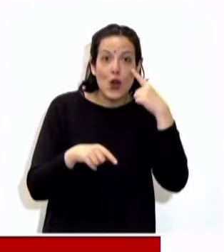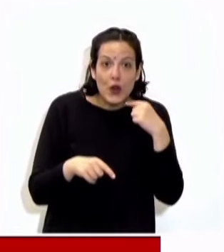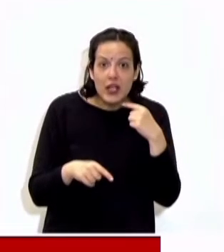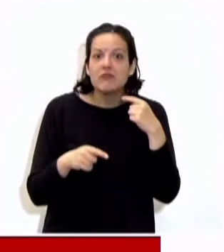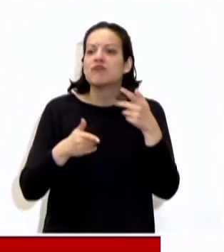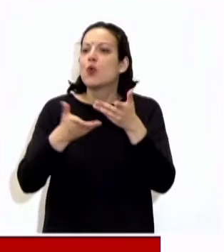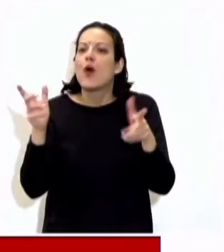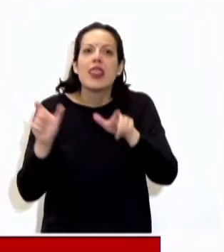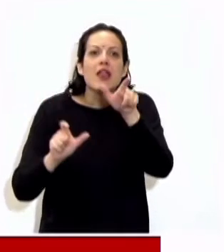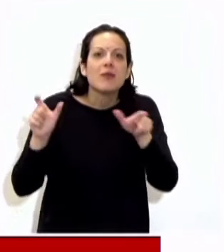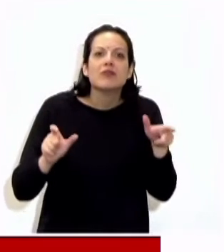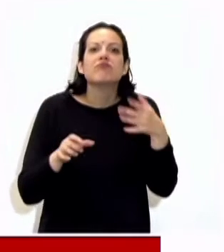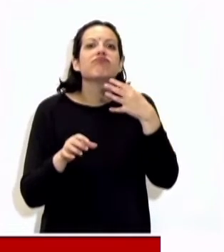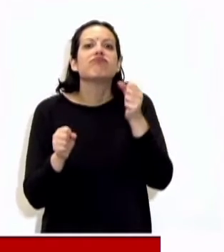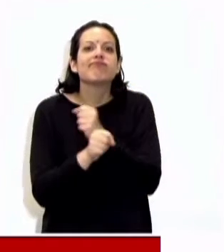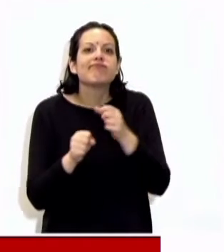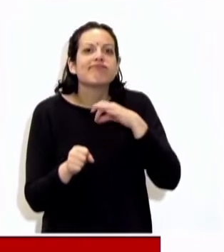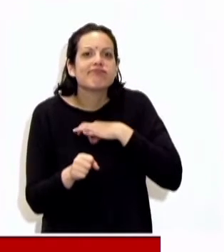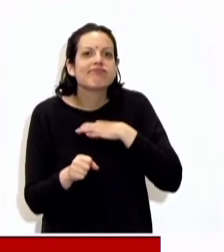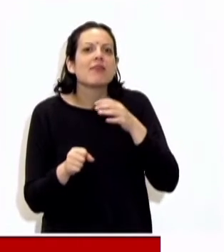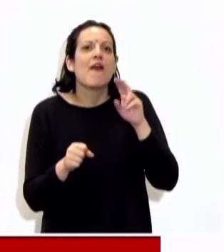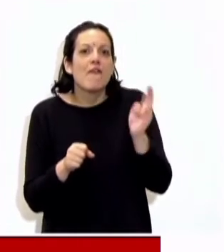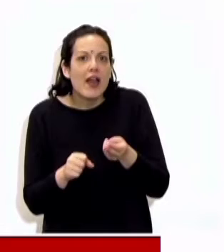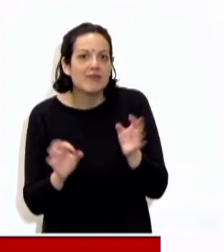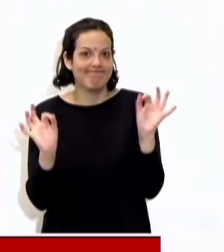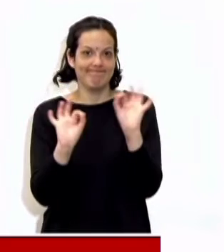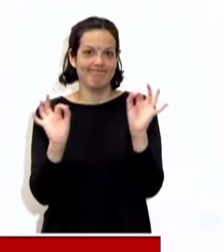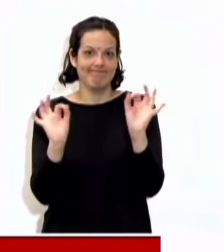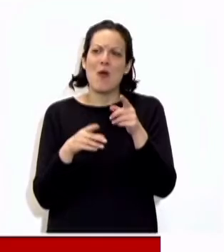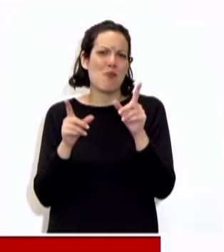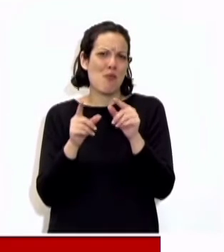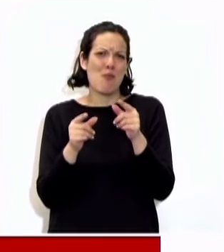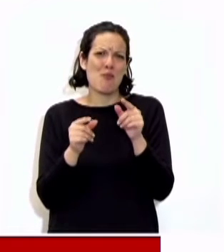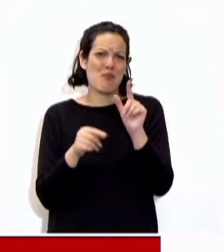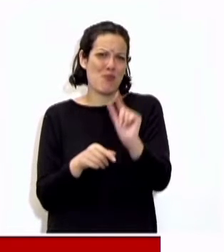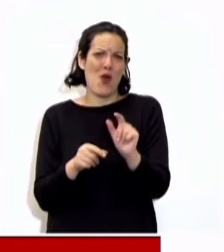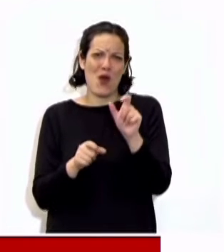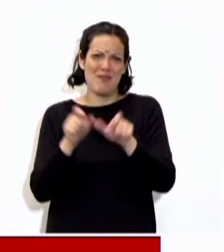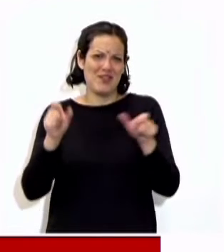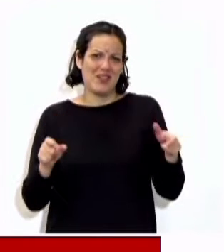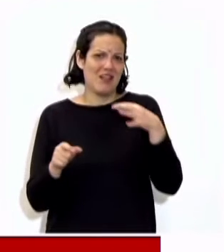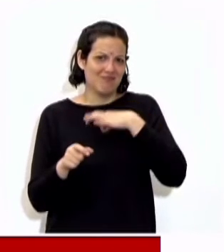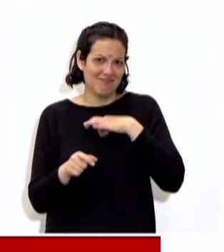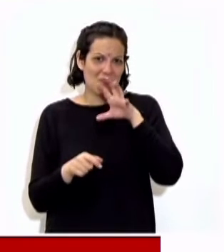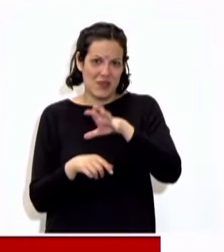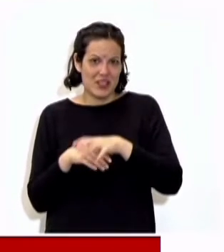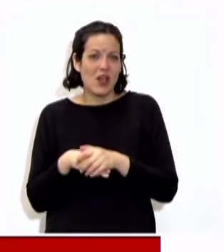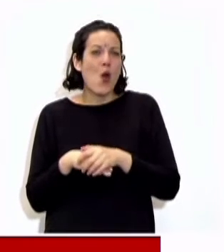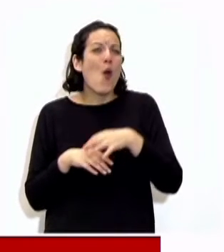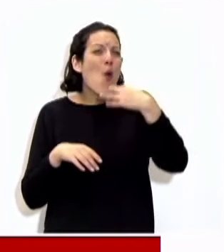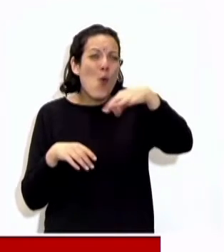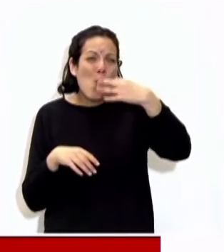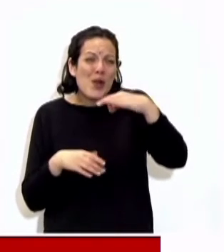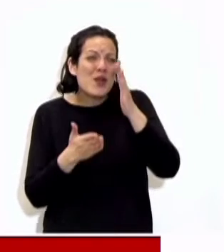casos de COVID fallecidos en nuestra provincia. El único departamento que ha tenido más de 50